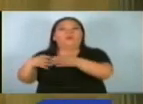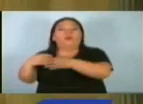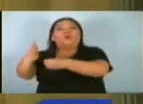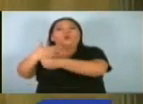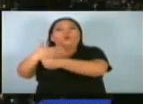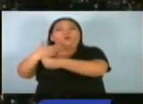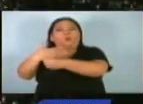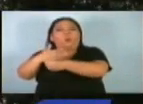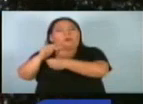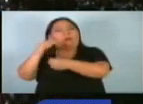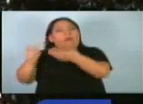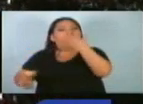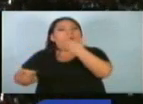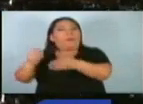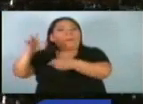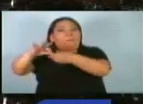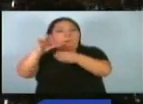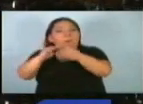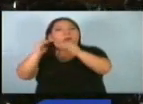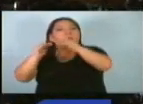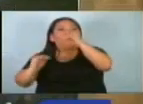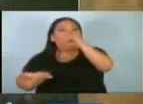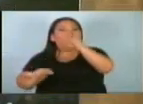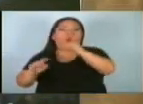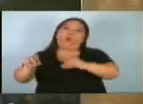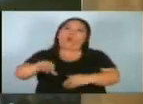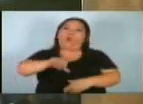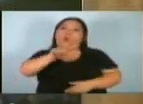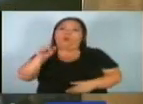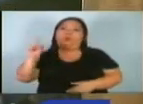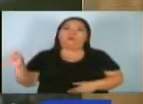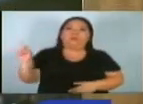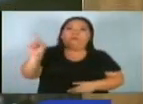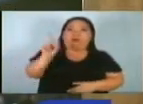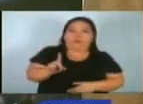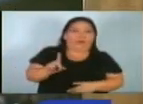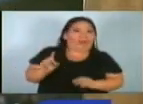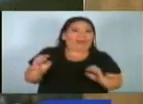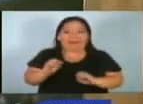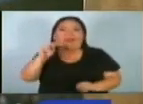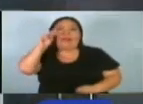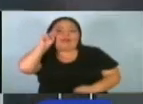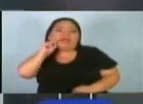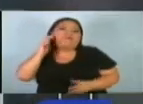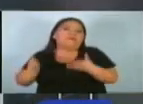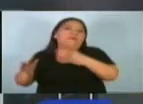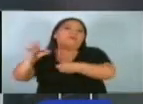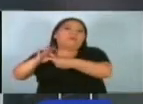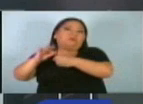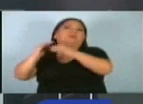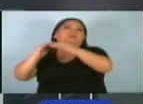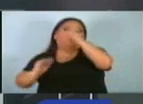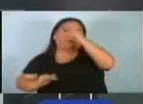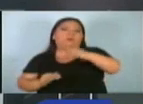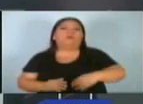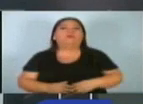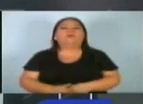hubiese logrado menos votos si su candidato presidencial no hubiera sido Nayib Bukele. Vemos que